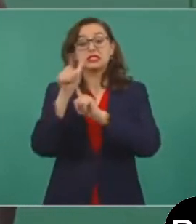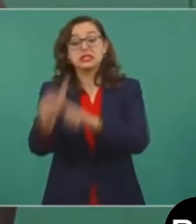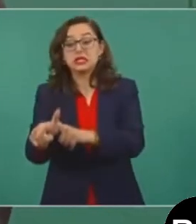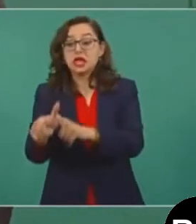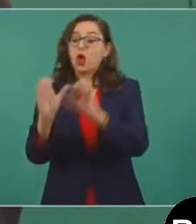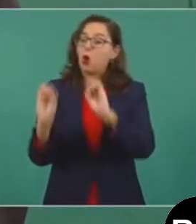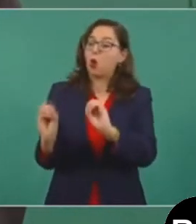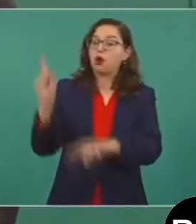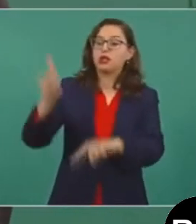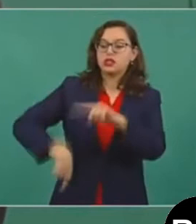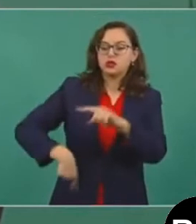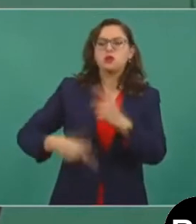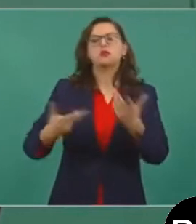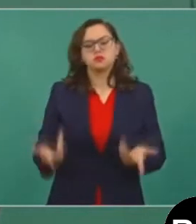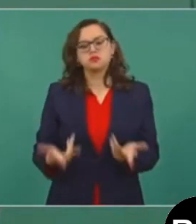¿Qué hacemos?